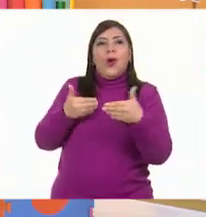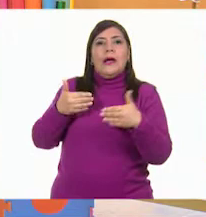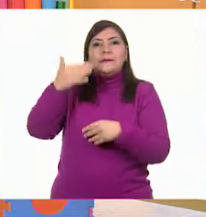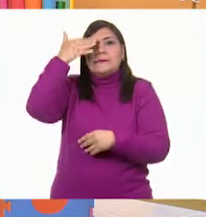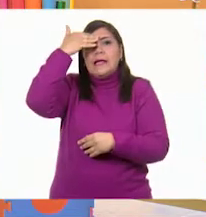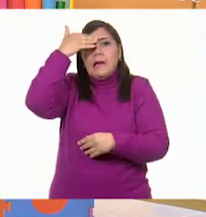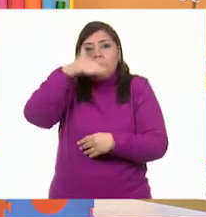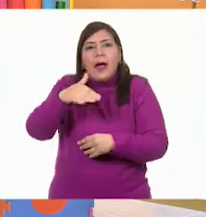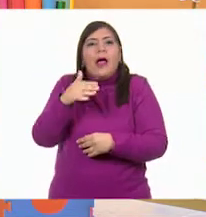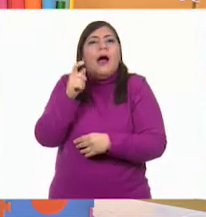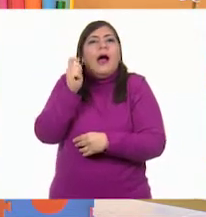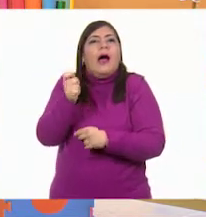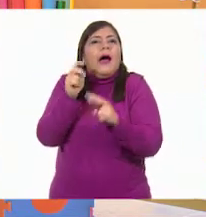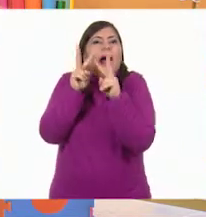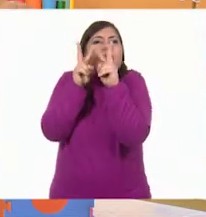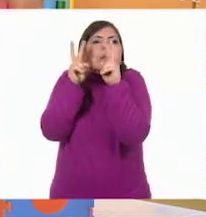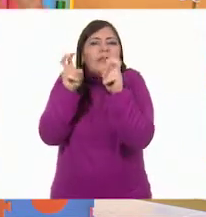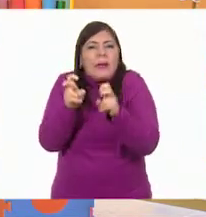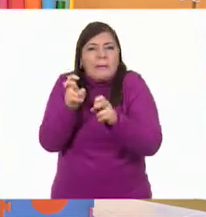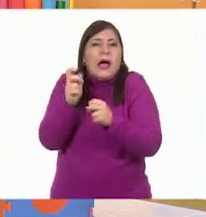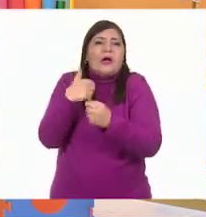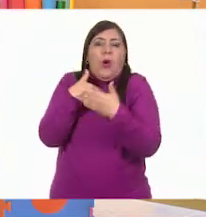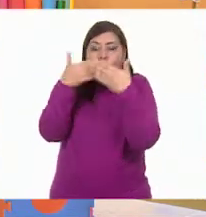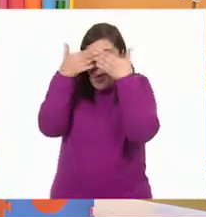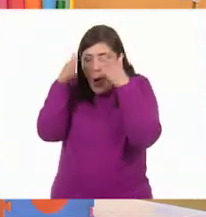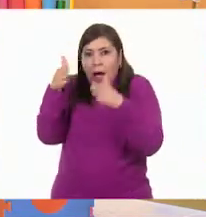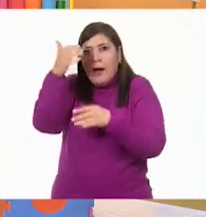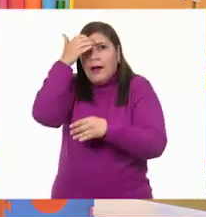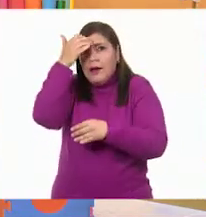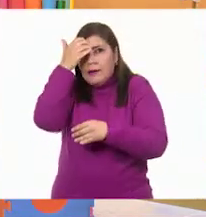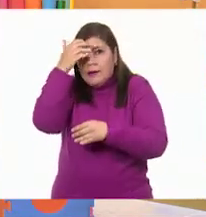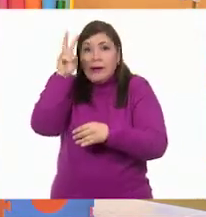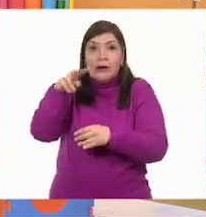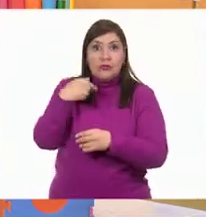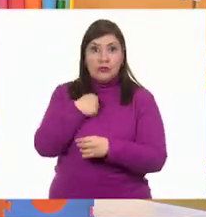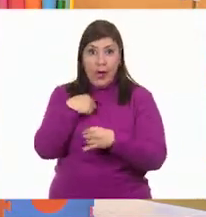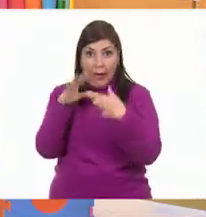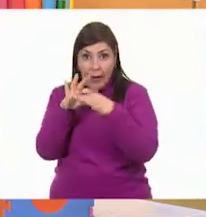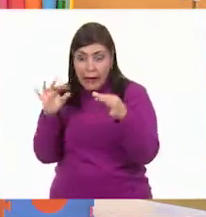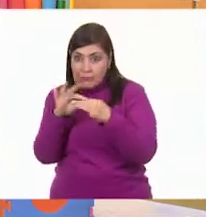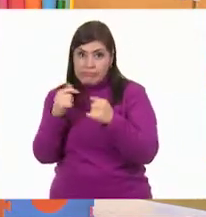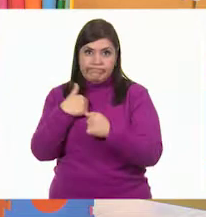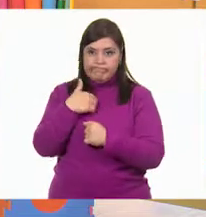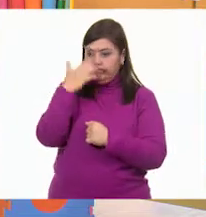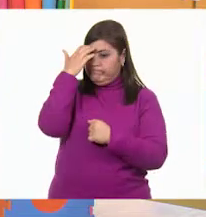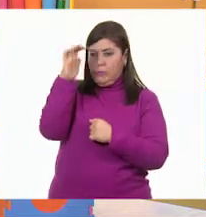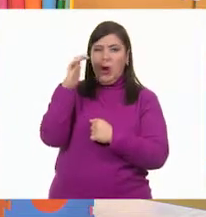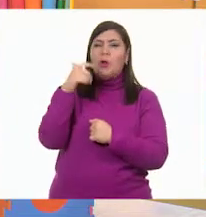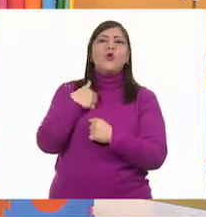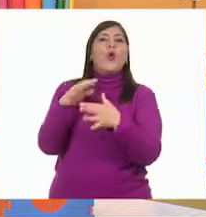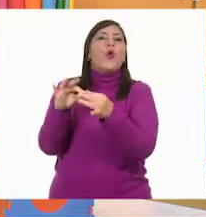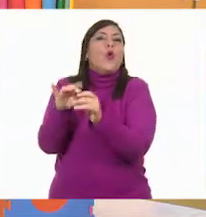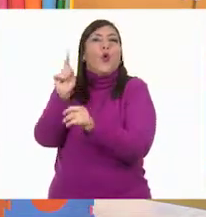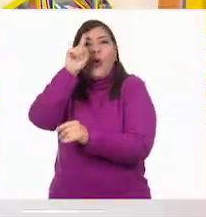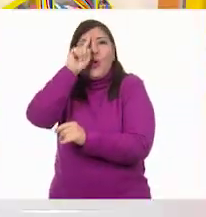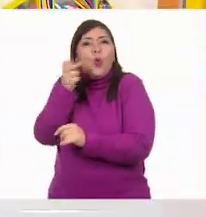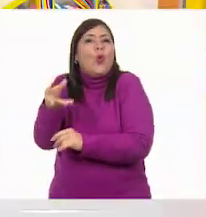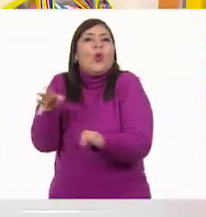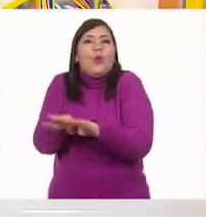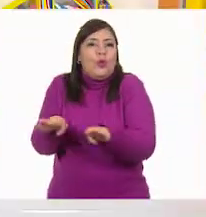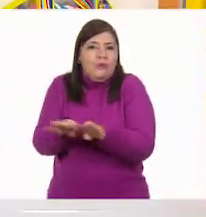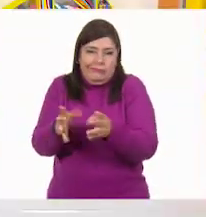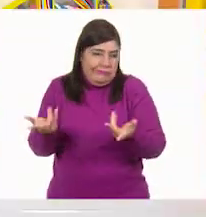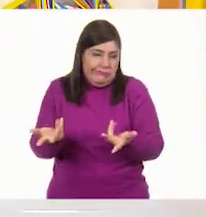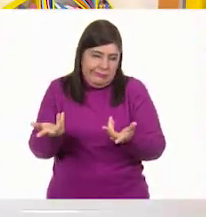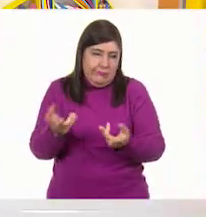de qué se trata, conocerlo, porque no puedo decir o hablar de algo que no conozco y que no sé. Fíjate que ya tenemos